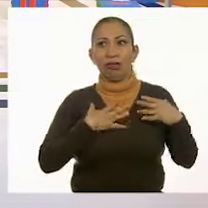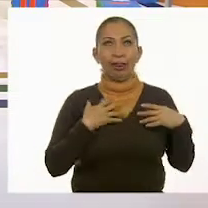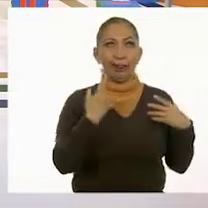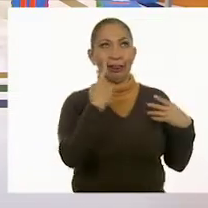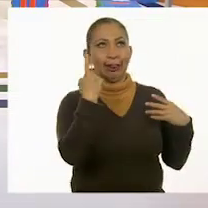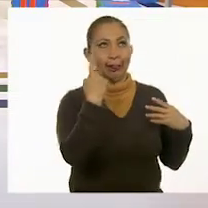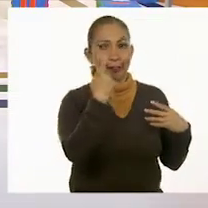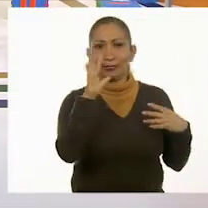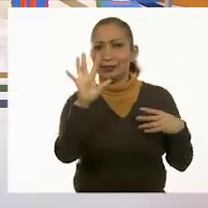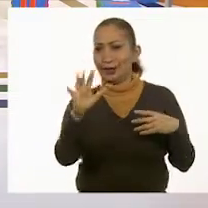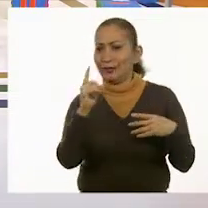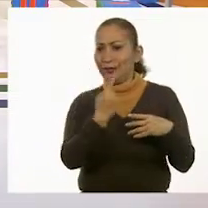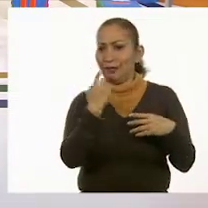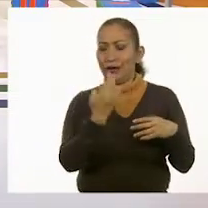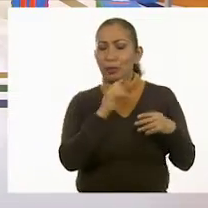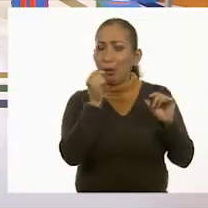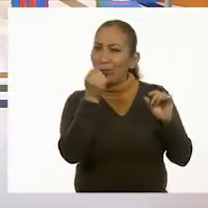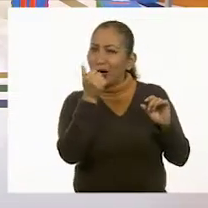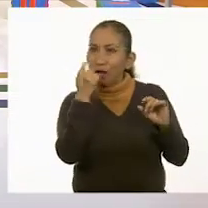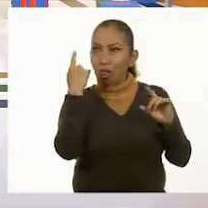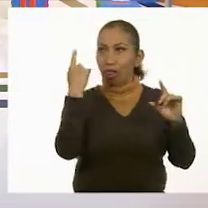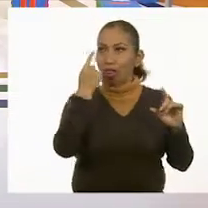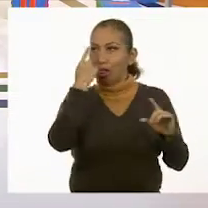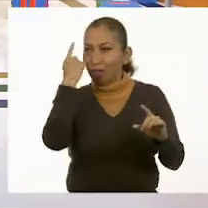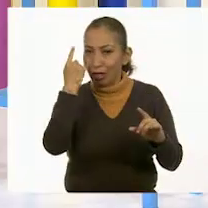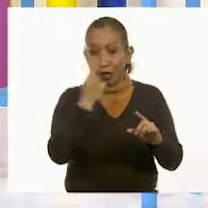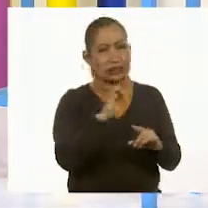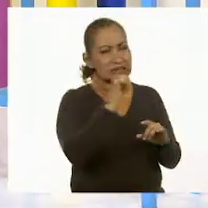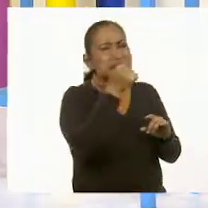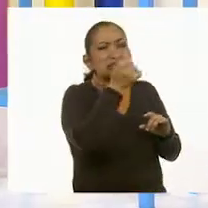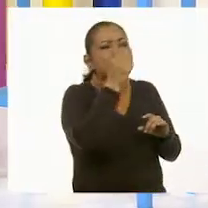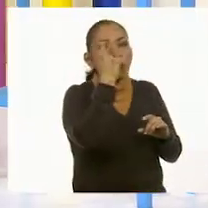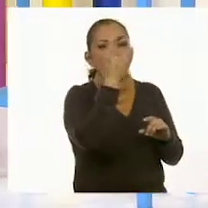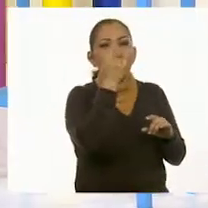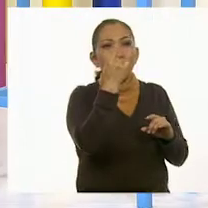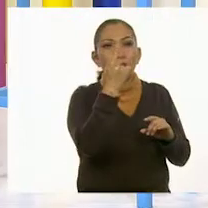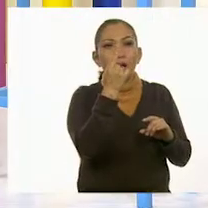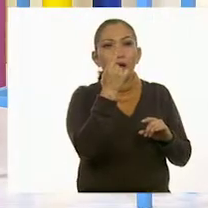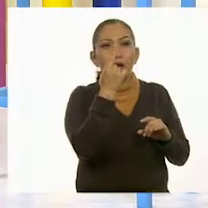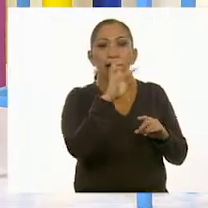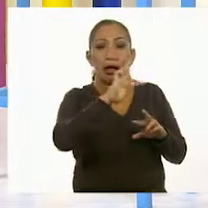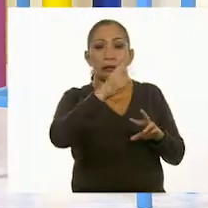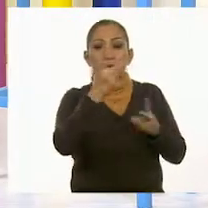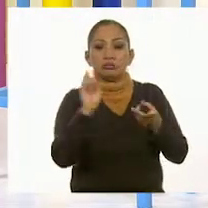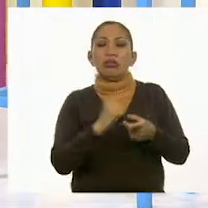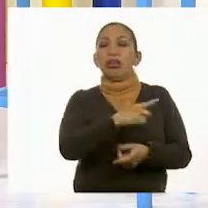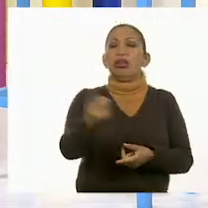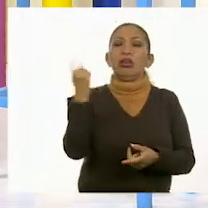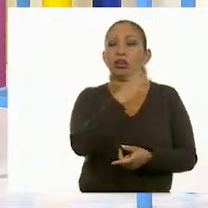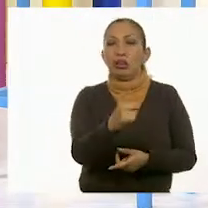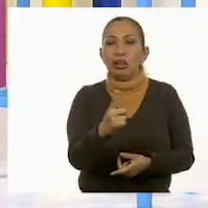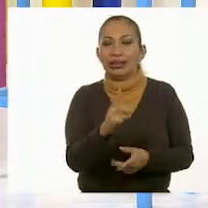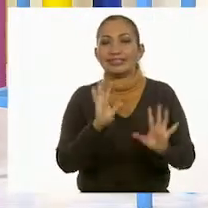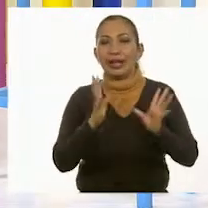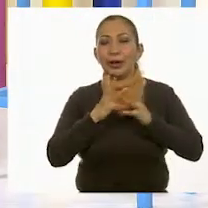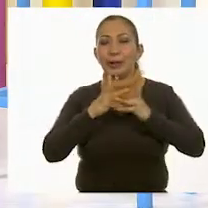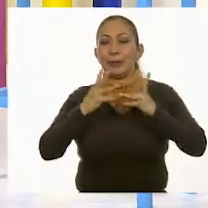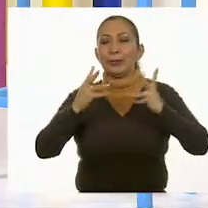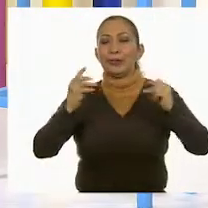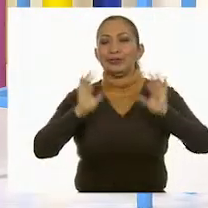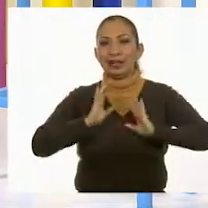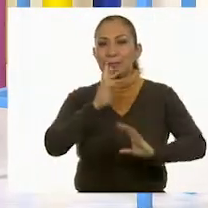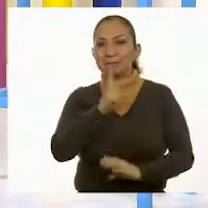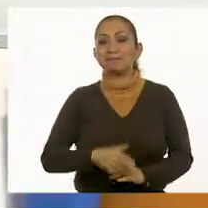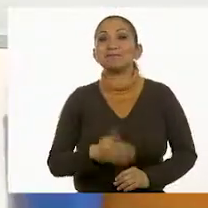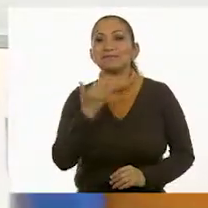Creo que con cinco giros te quedaste un poquito mareado. Un poquito, pero a ver, voy a hacer uno hacia el lado contrario. ¿Ya? Ya me estabilicé.